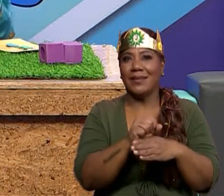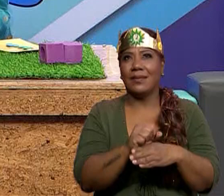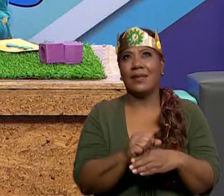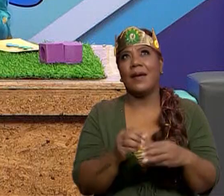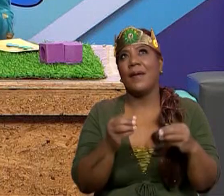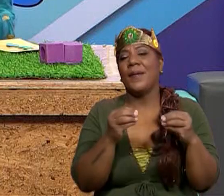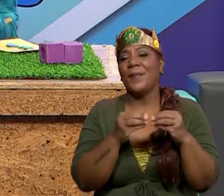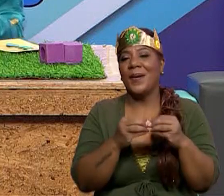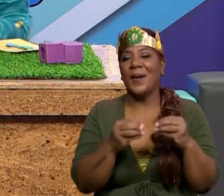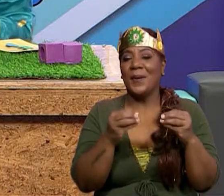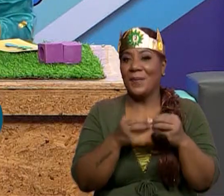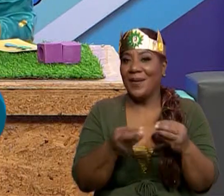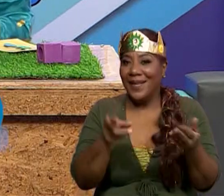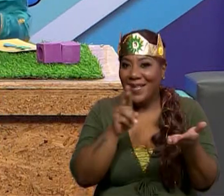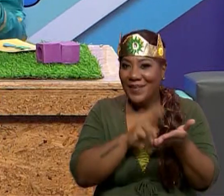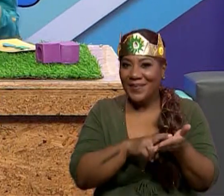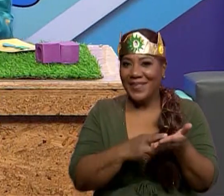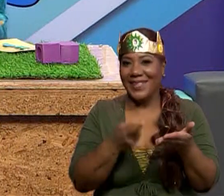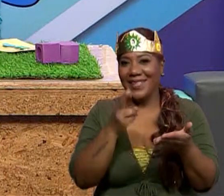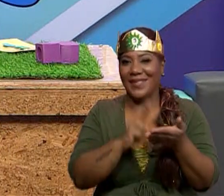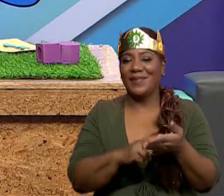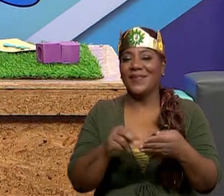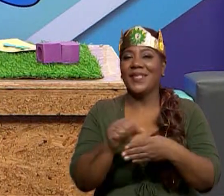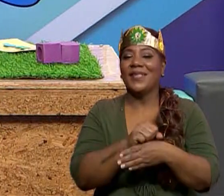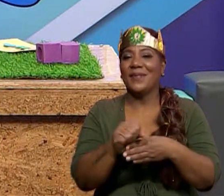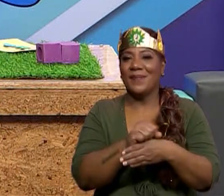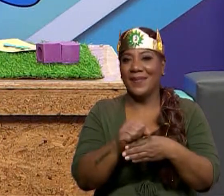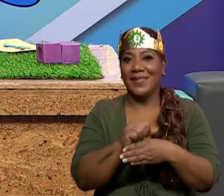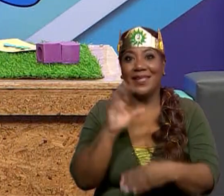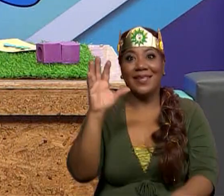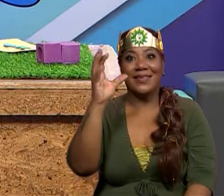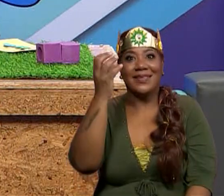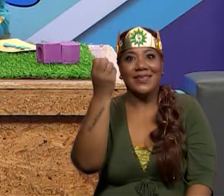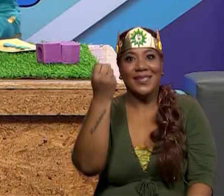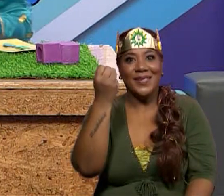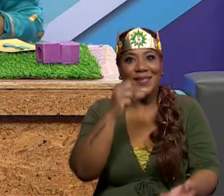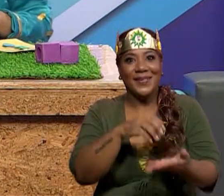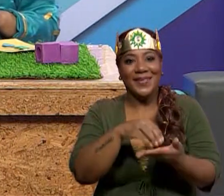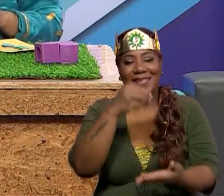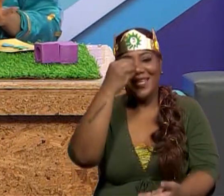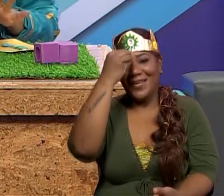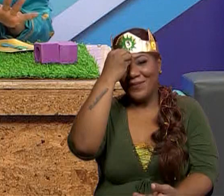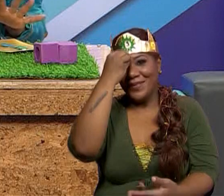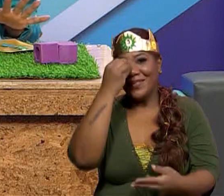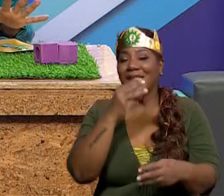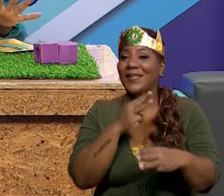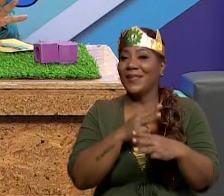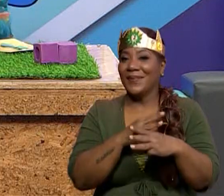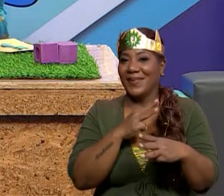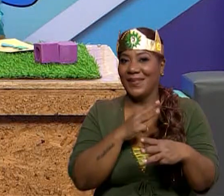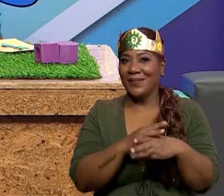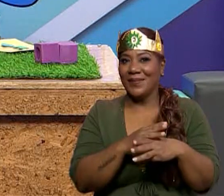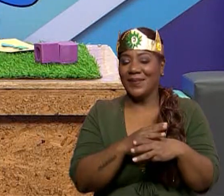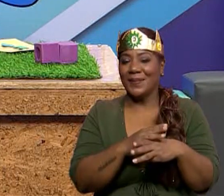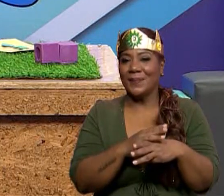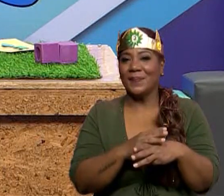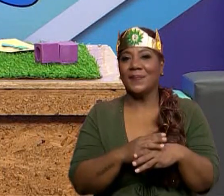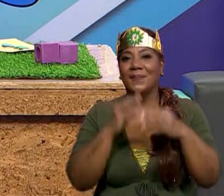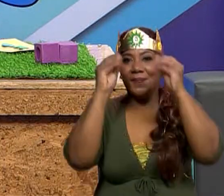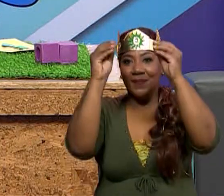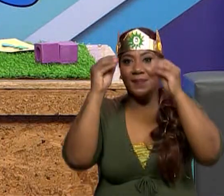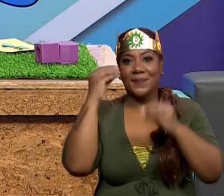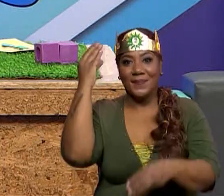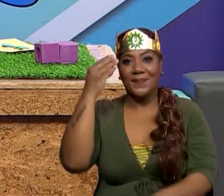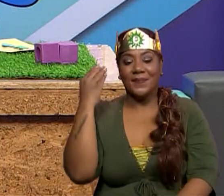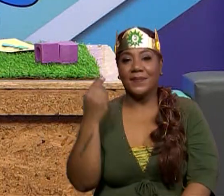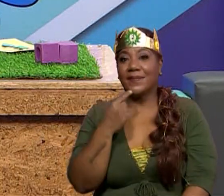veces, tres veces, porque solo practicando vamos a lograr ese aprendizaje que todos necesitamos. Bien, chicos, me despido, no